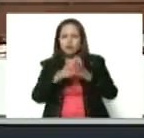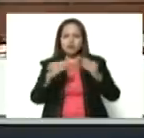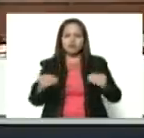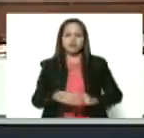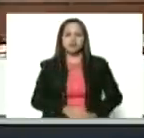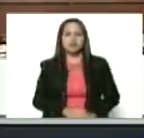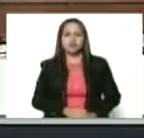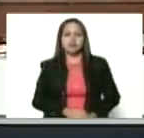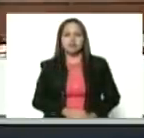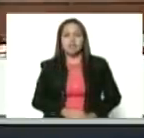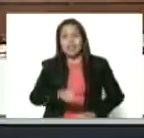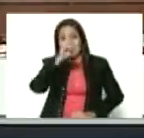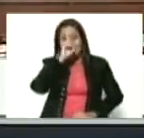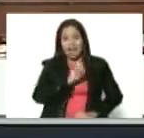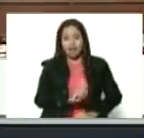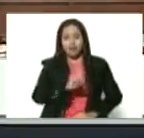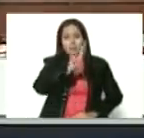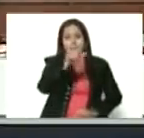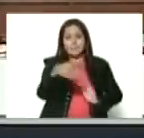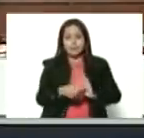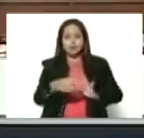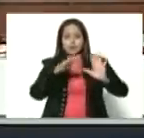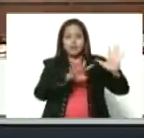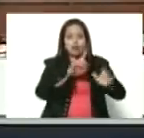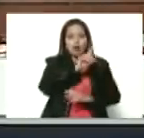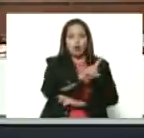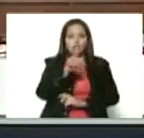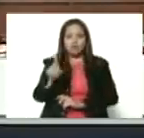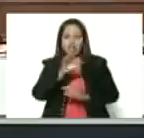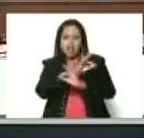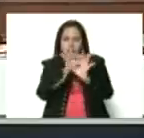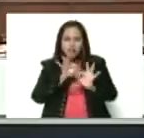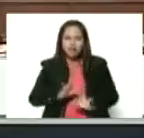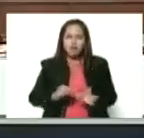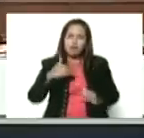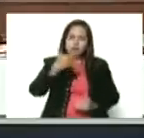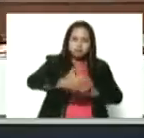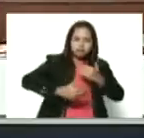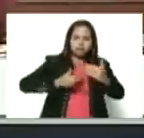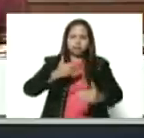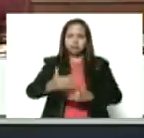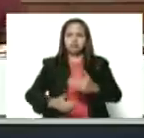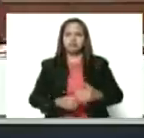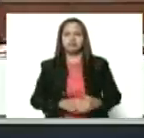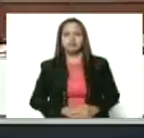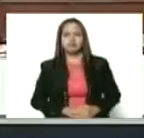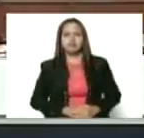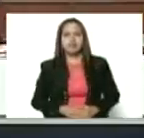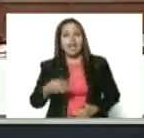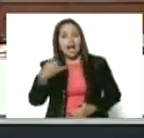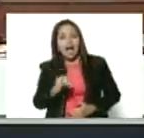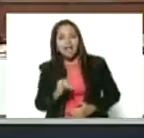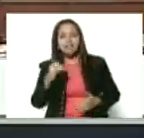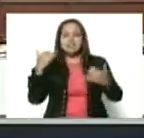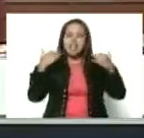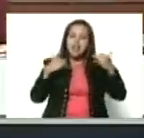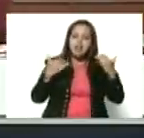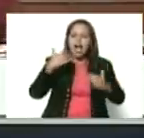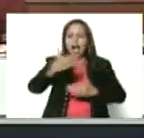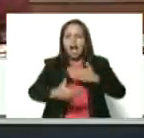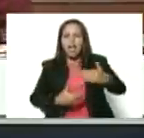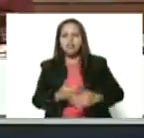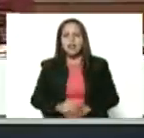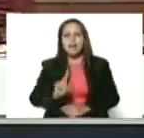a partir del año 1911, de manera progresiva, se fue celebrando el